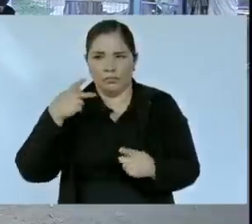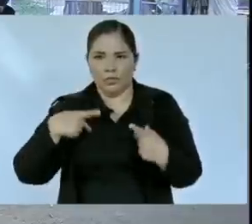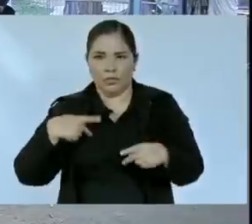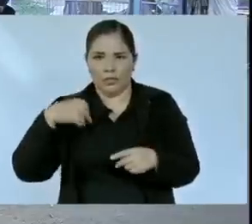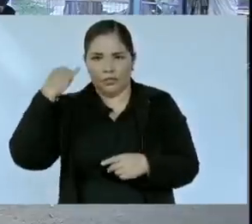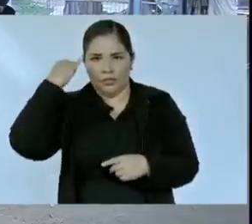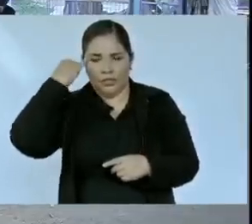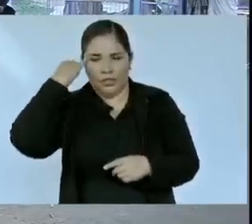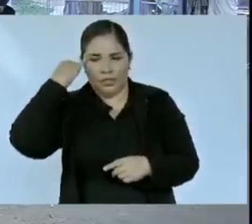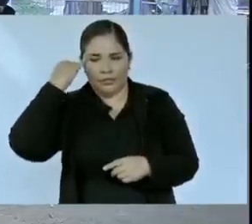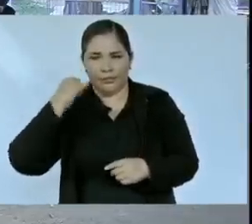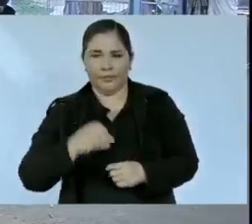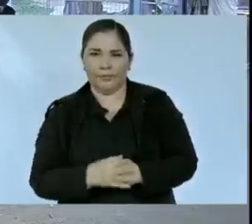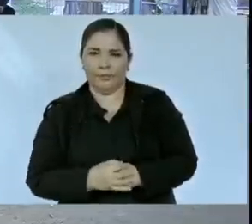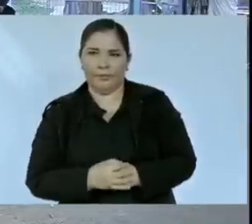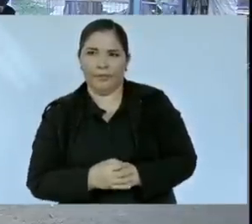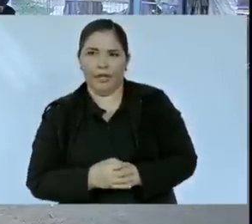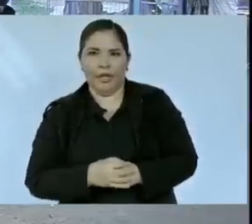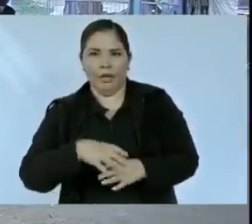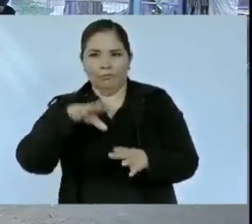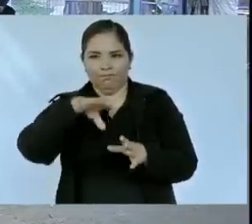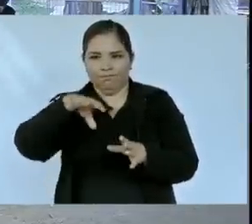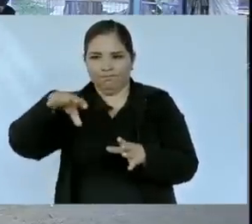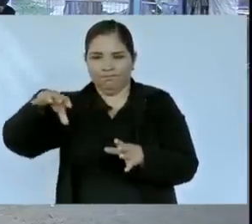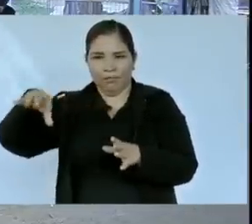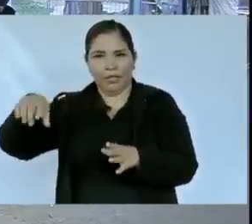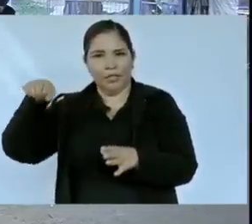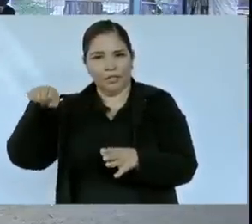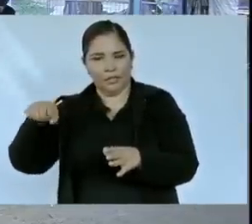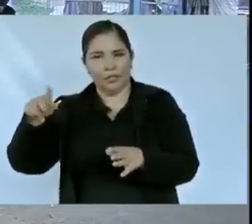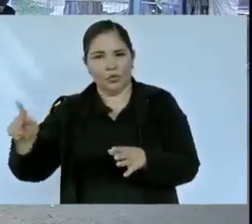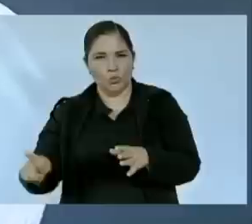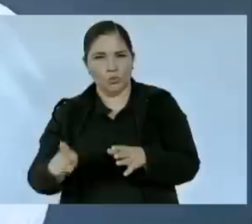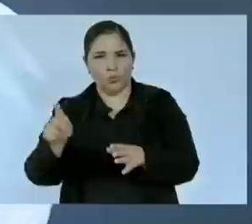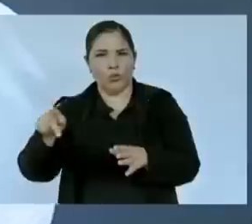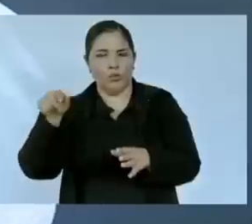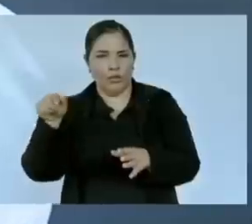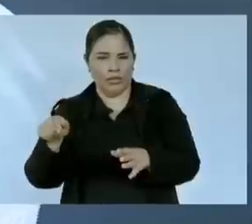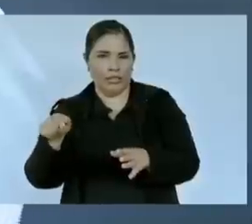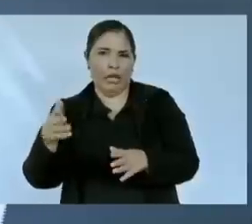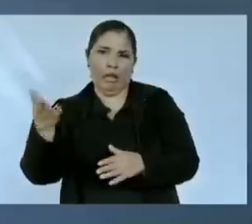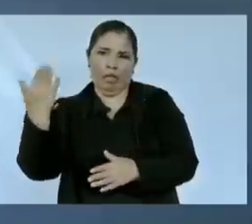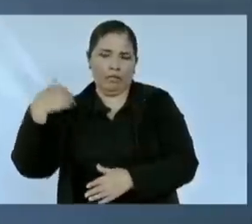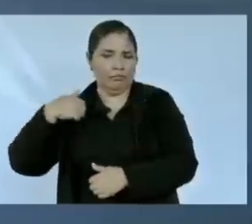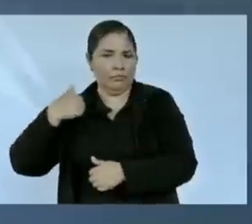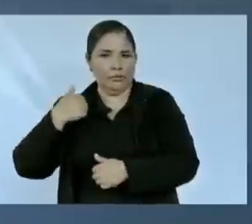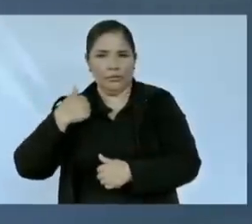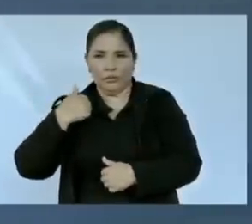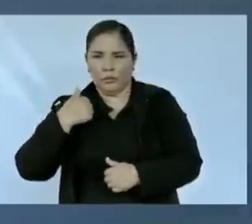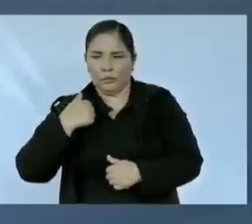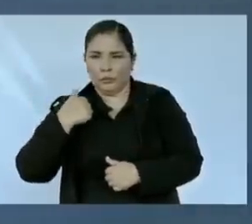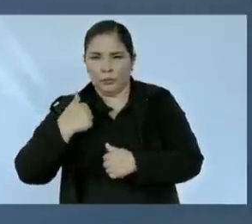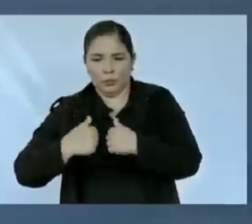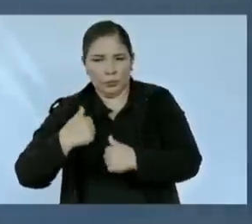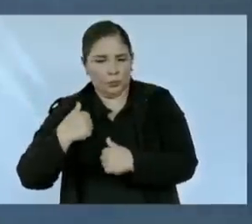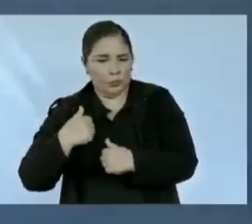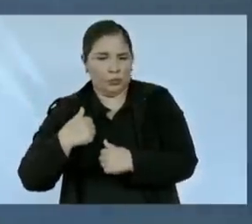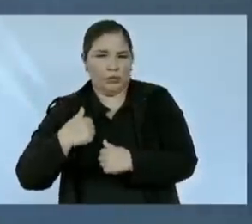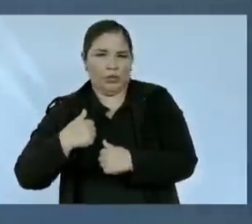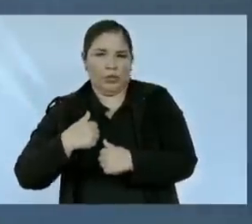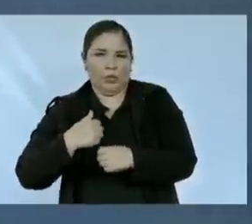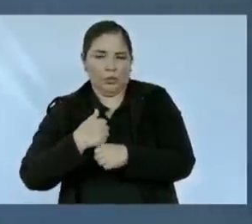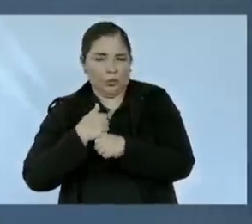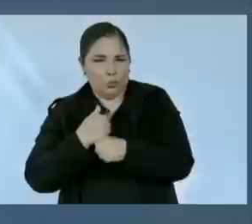en las comunidades originarias lo padecieron mucho y fueron reprimidos